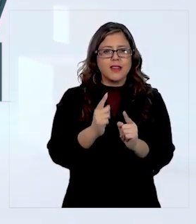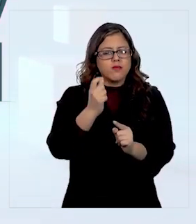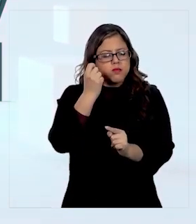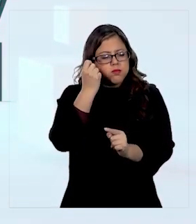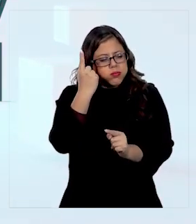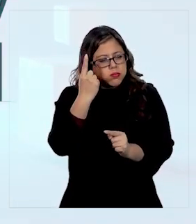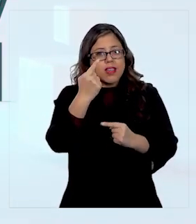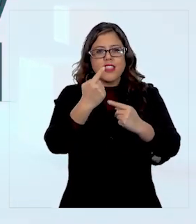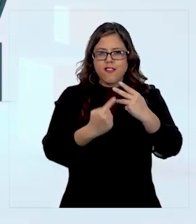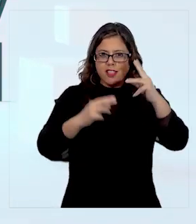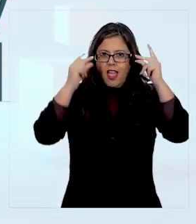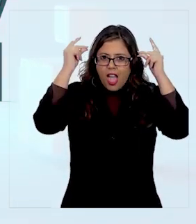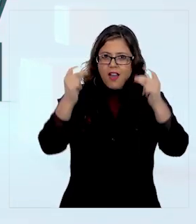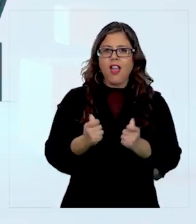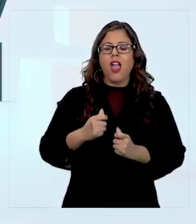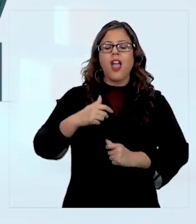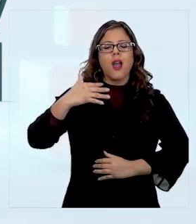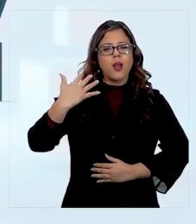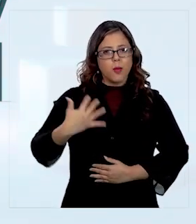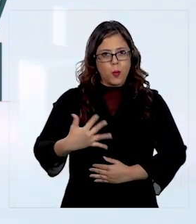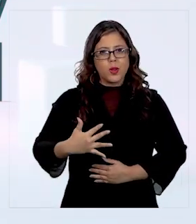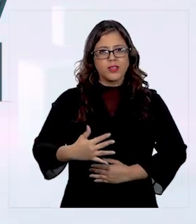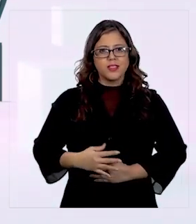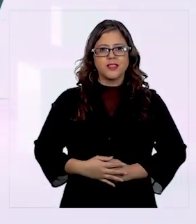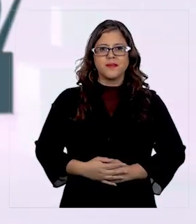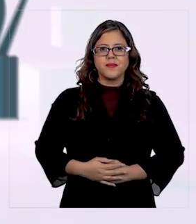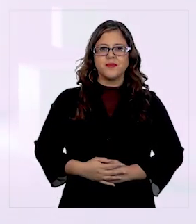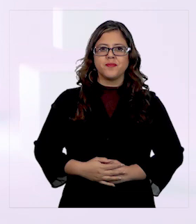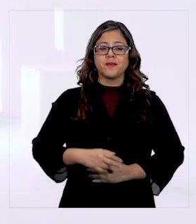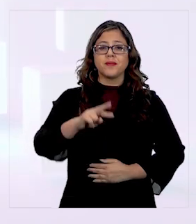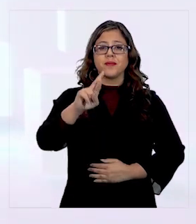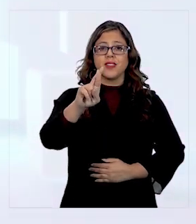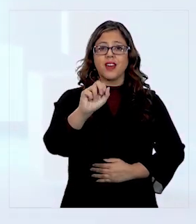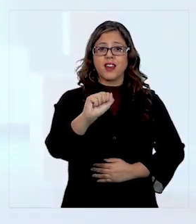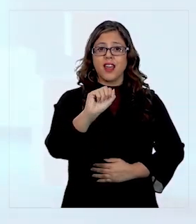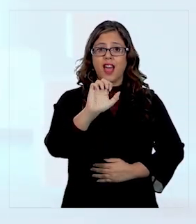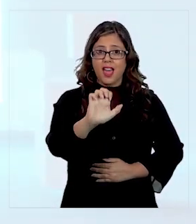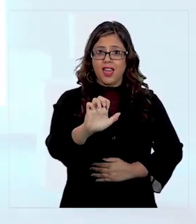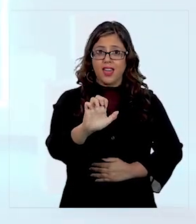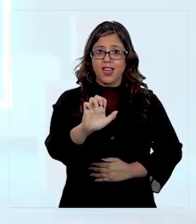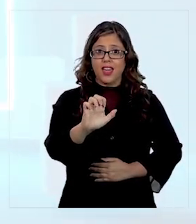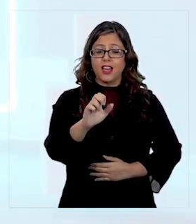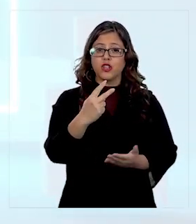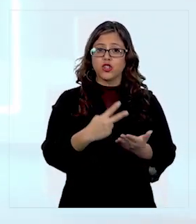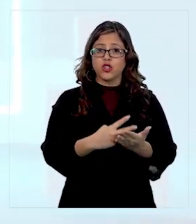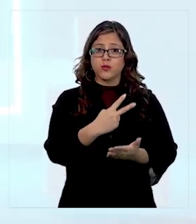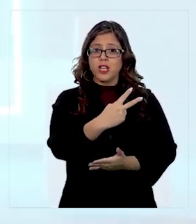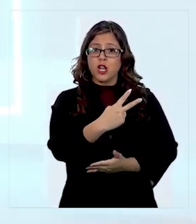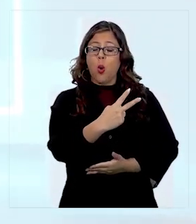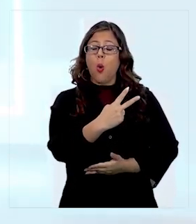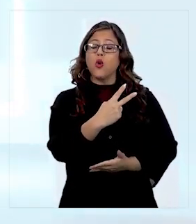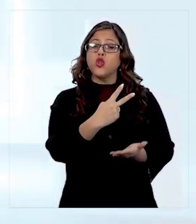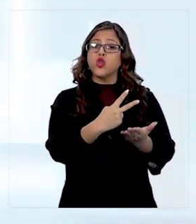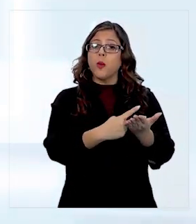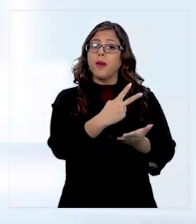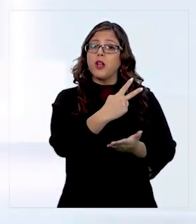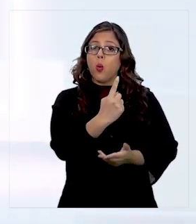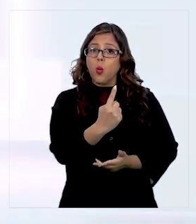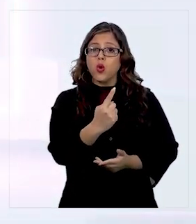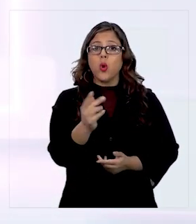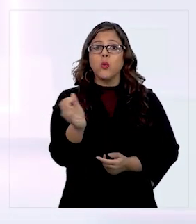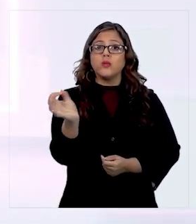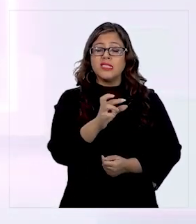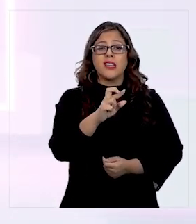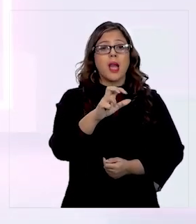entre otras competencias esenciales. La Real Academia Española RAE 2001 define la